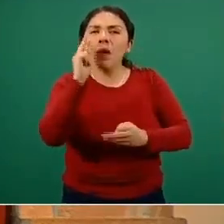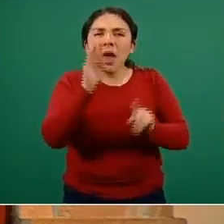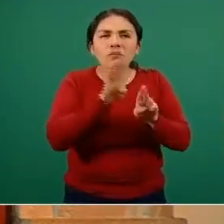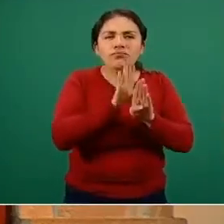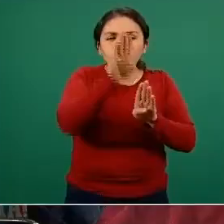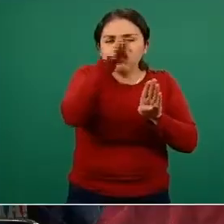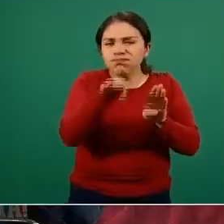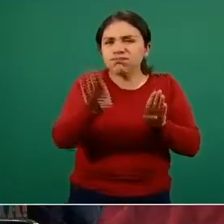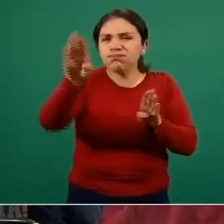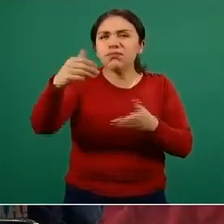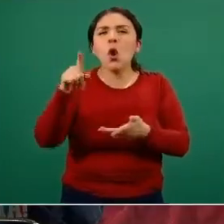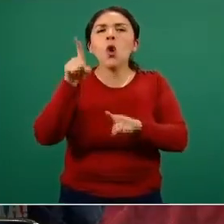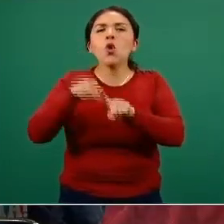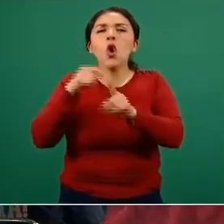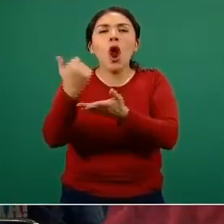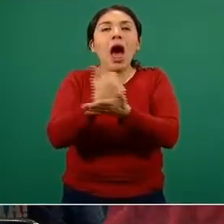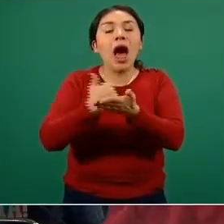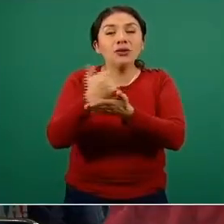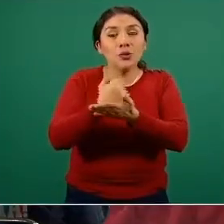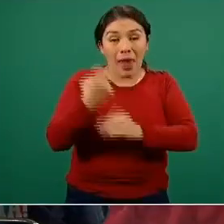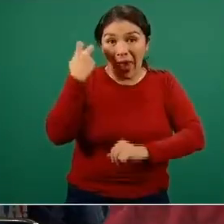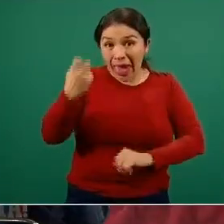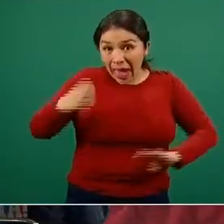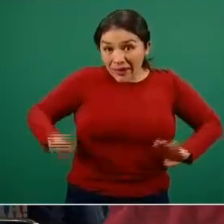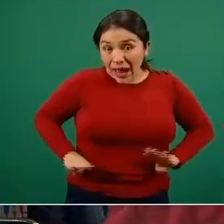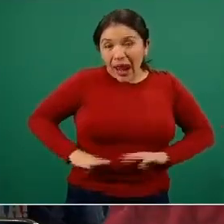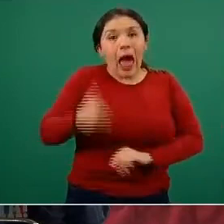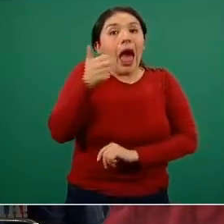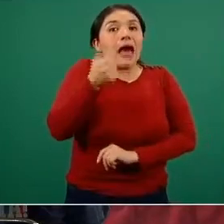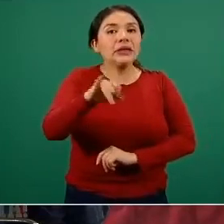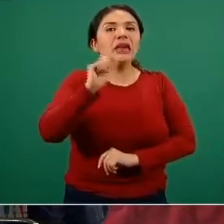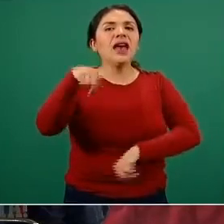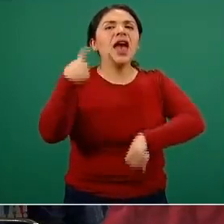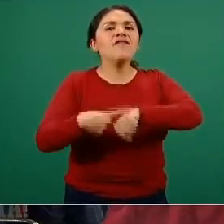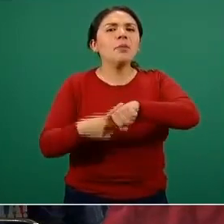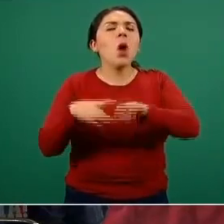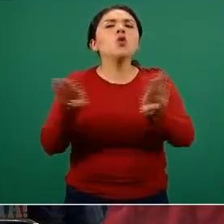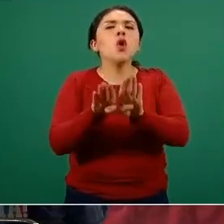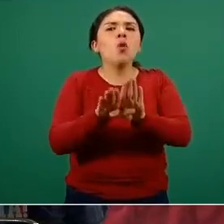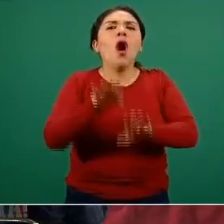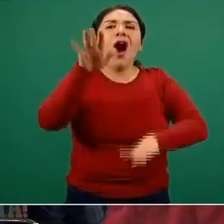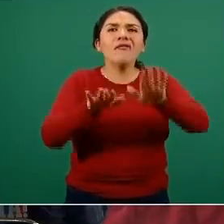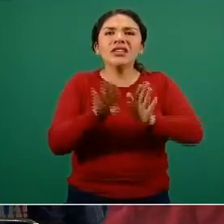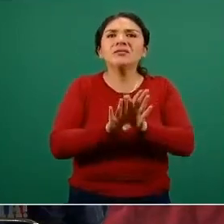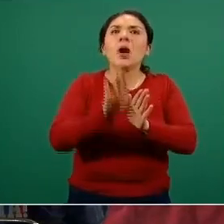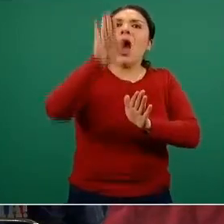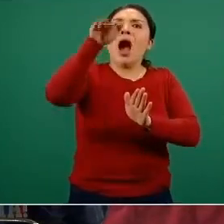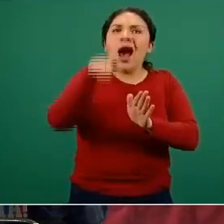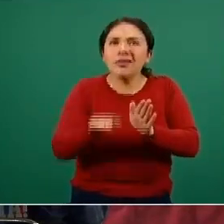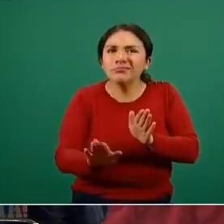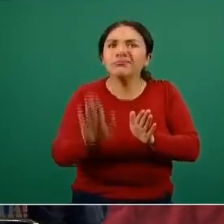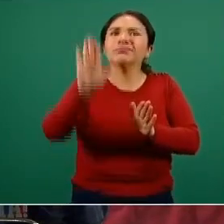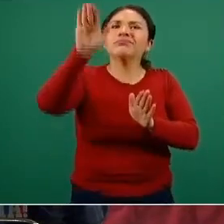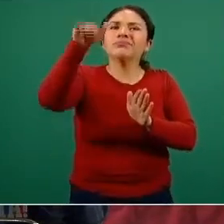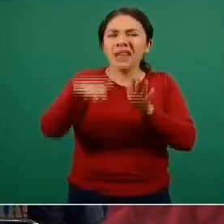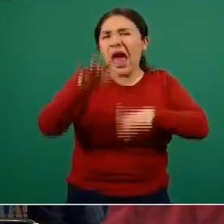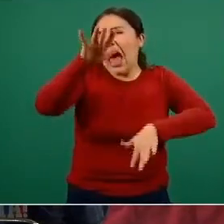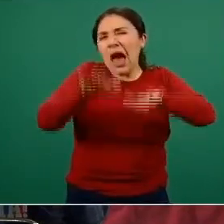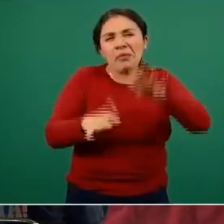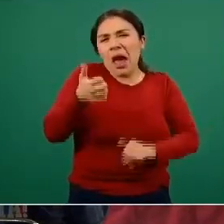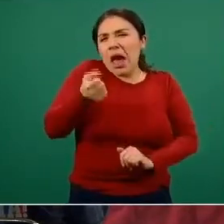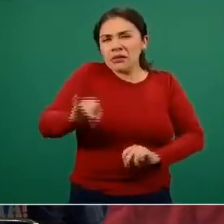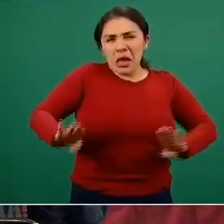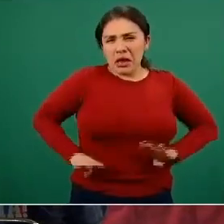gráfico de la curva azul. Ese es el comportamiento de la epidemia, con incrementos, con disminuciones en un momento determinado,